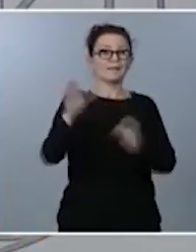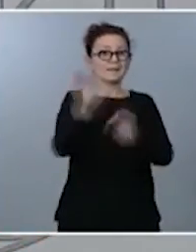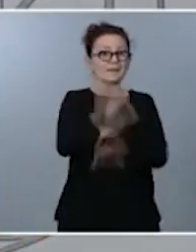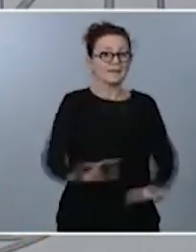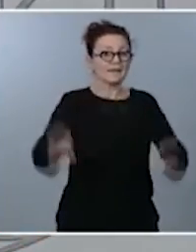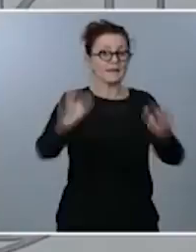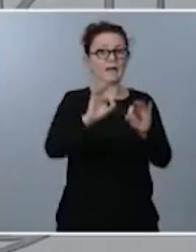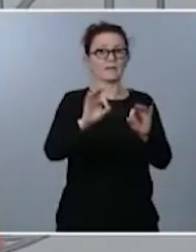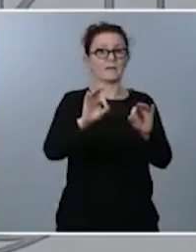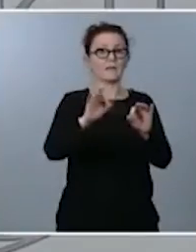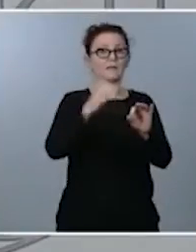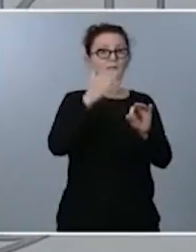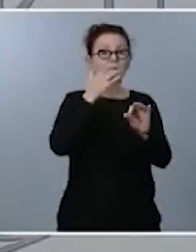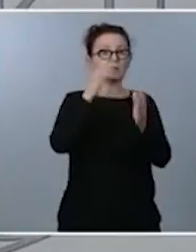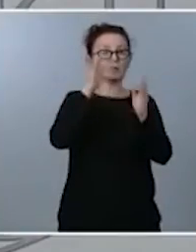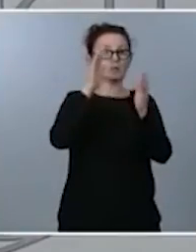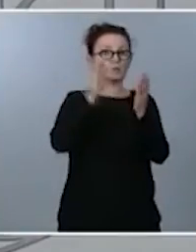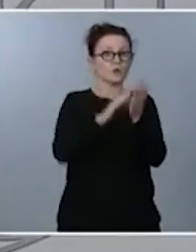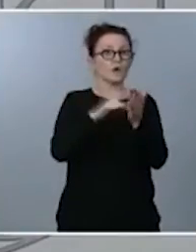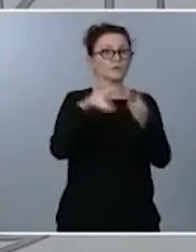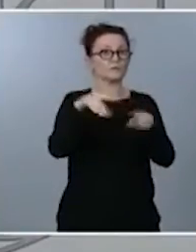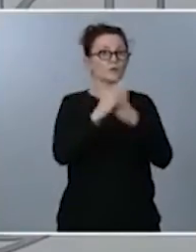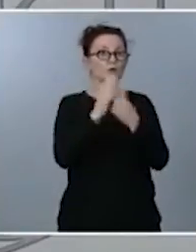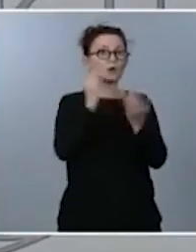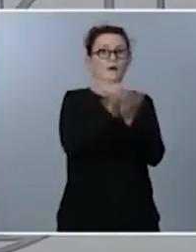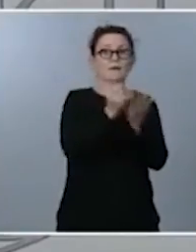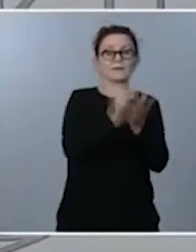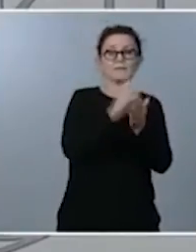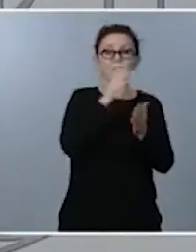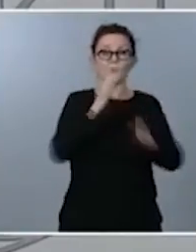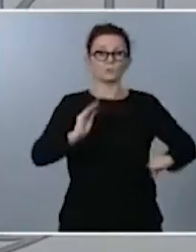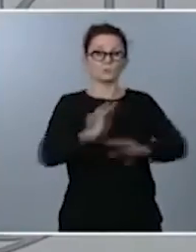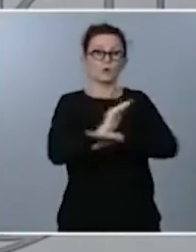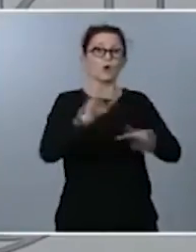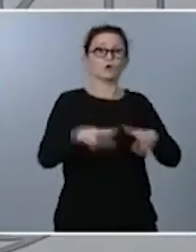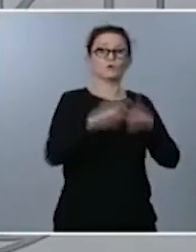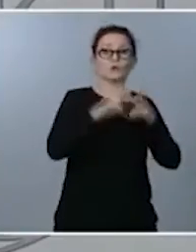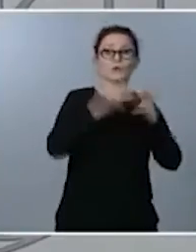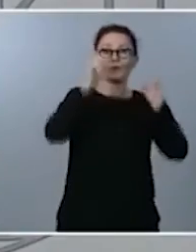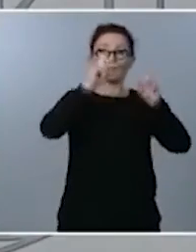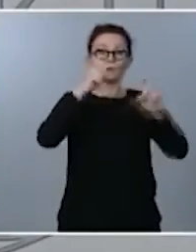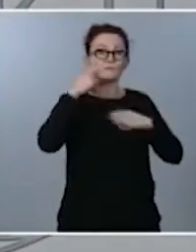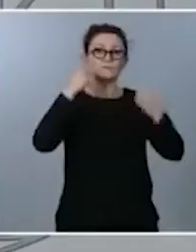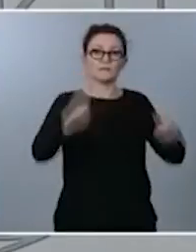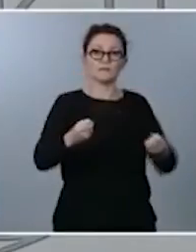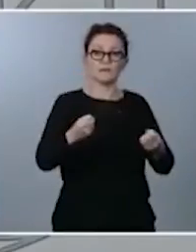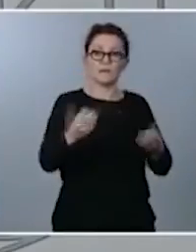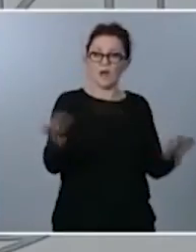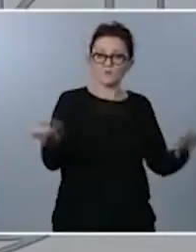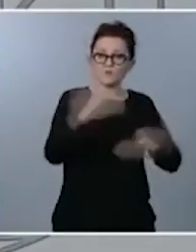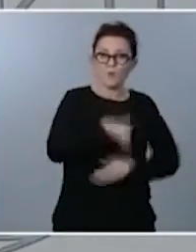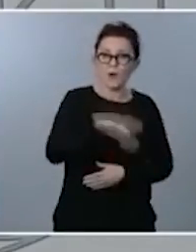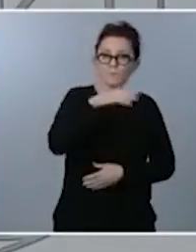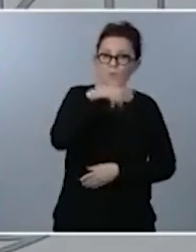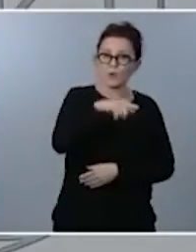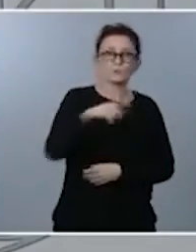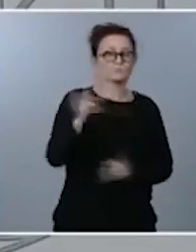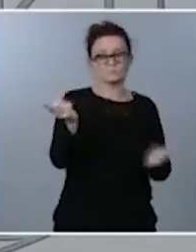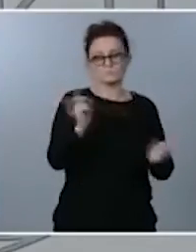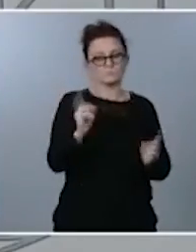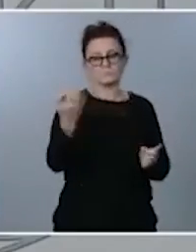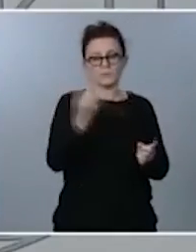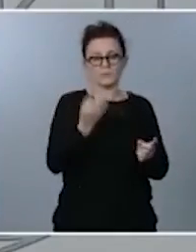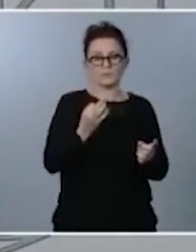sanitaria sin una prestación social o sin los servicios educativos y por último respecto al diálogo con los grupos